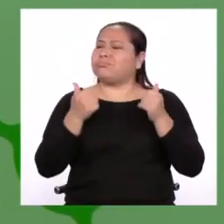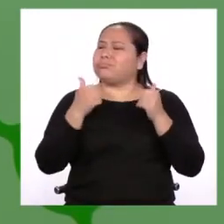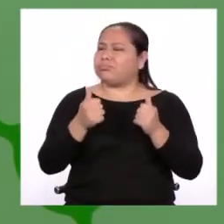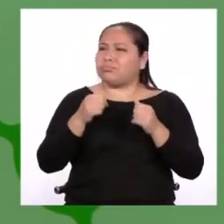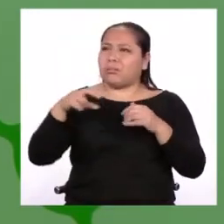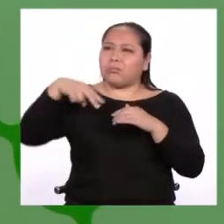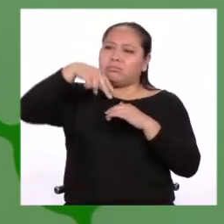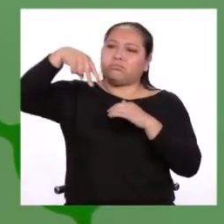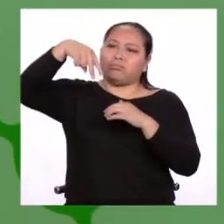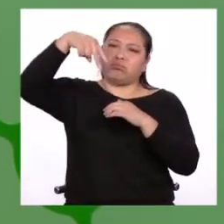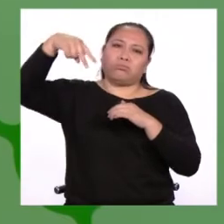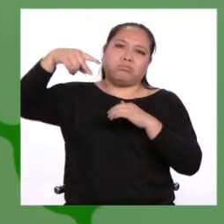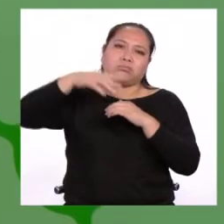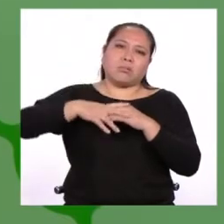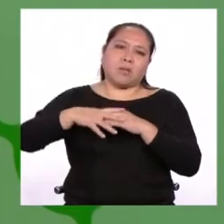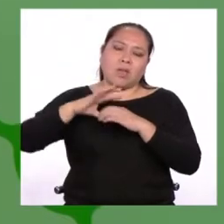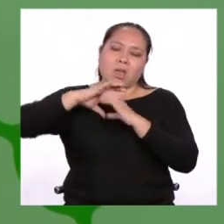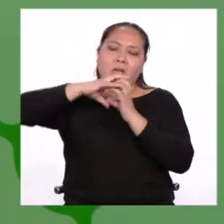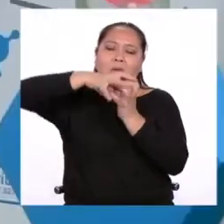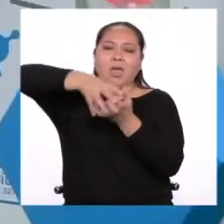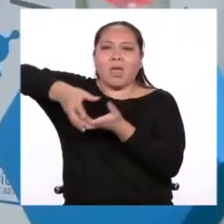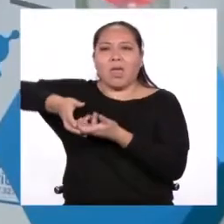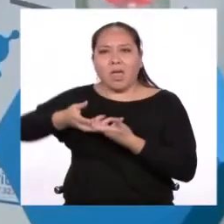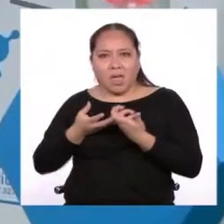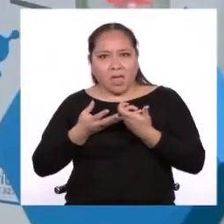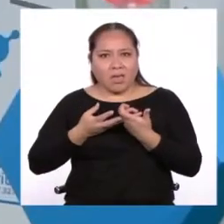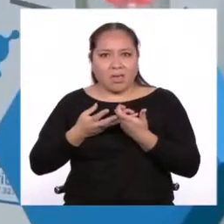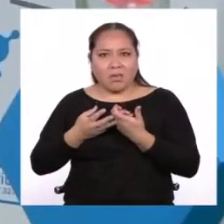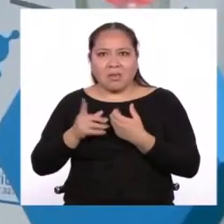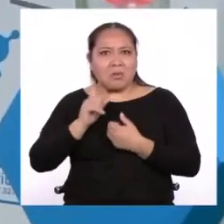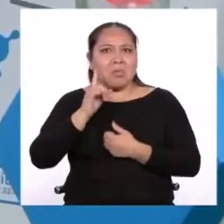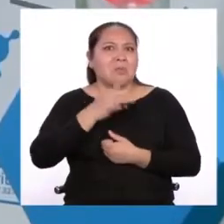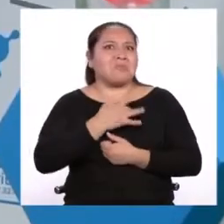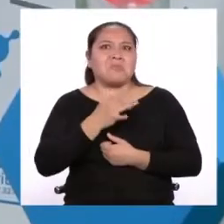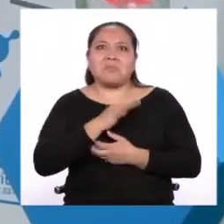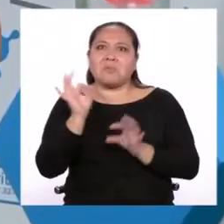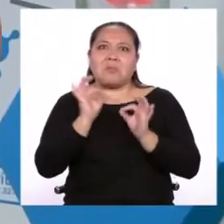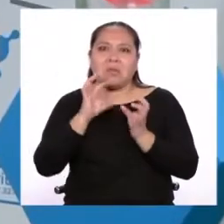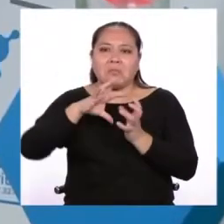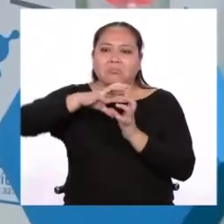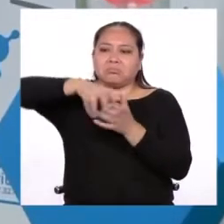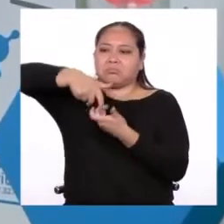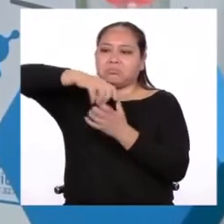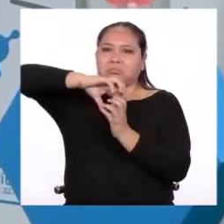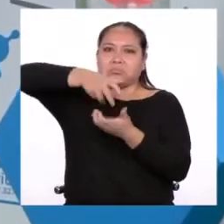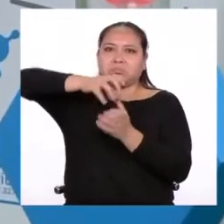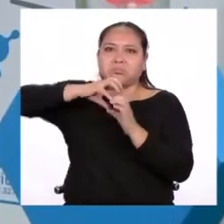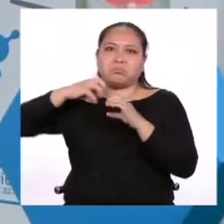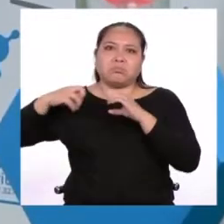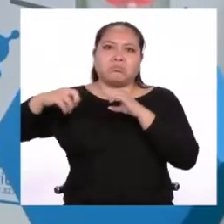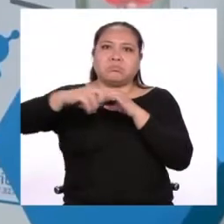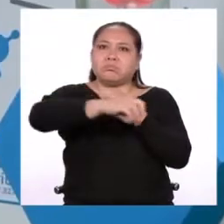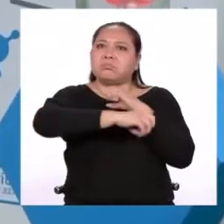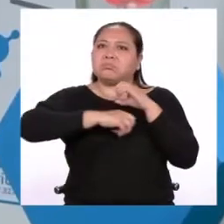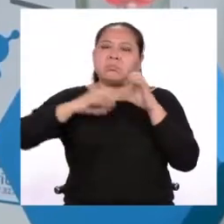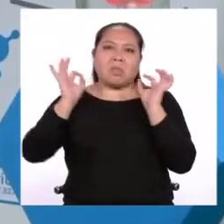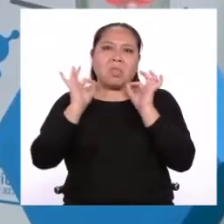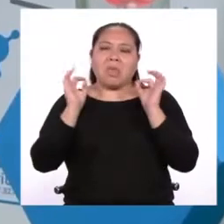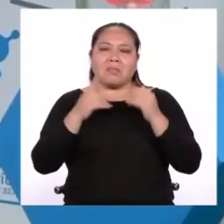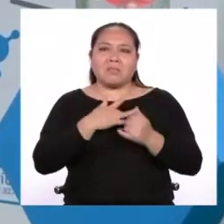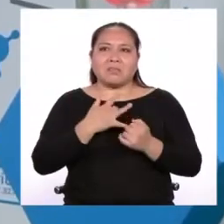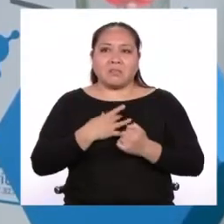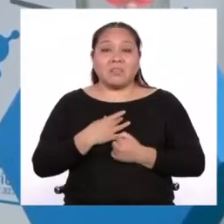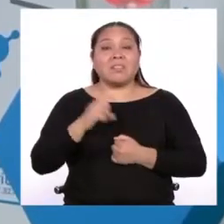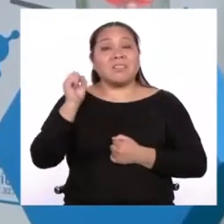gira, se desplaza a gran velocidad y, sin embargo, nunca sentimos nada de esto. Tienes toda la razón. Y todo esto